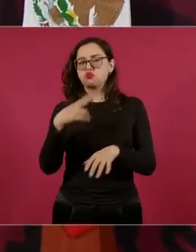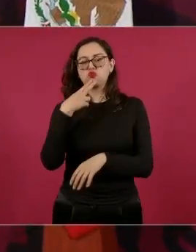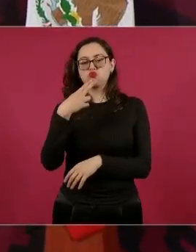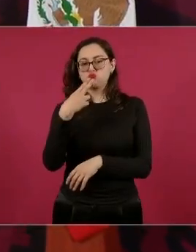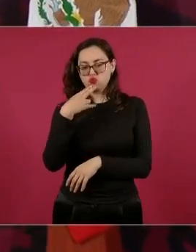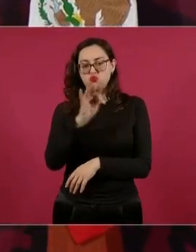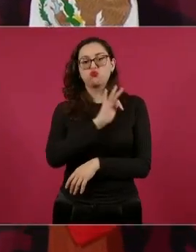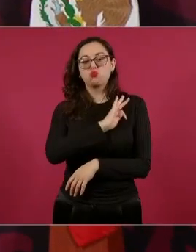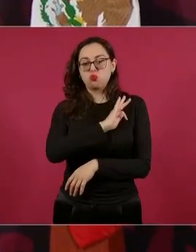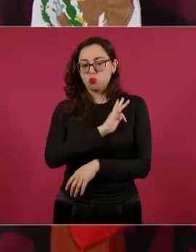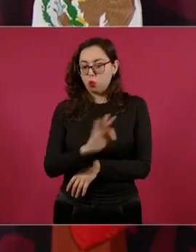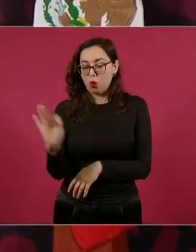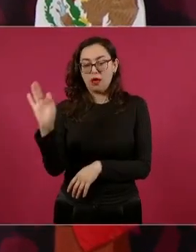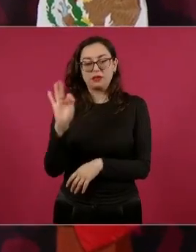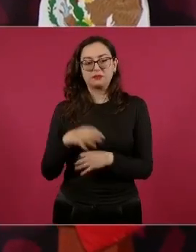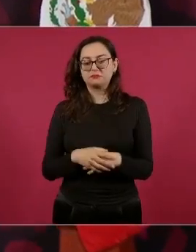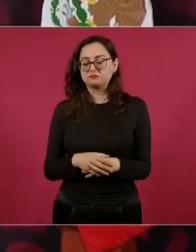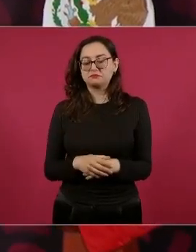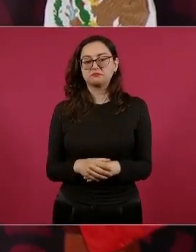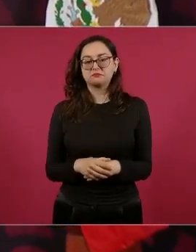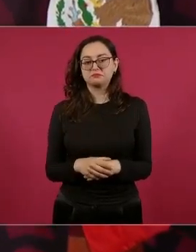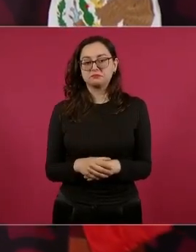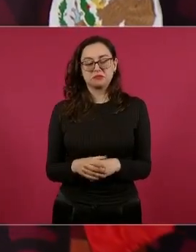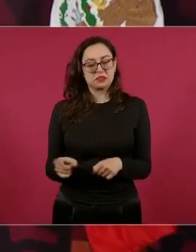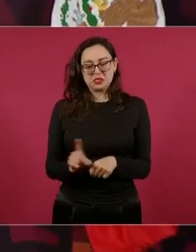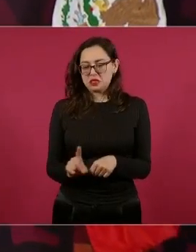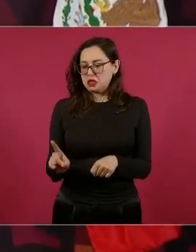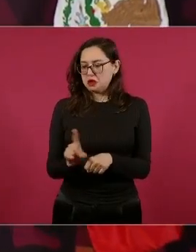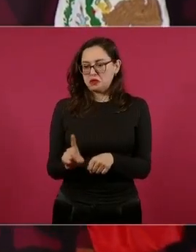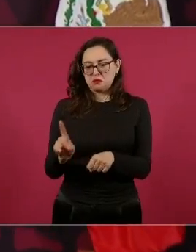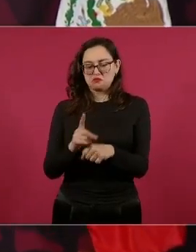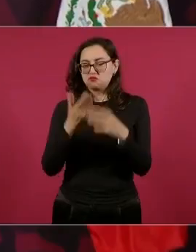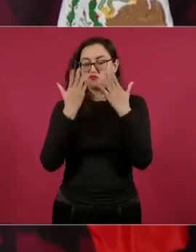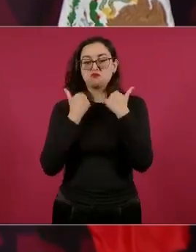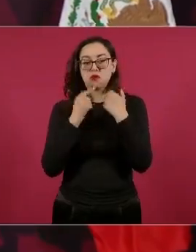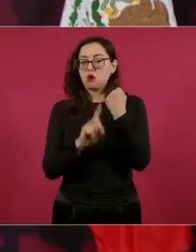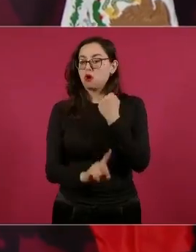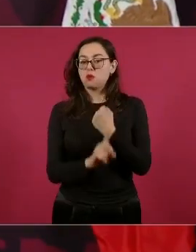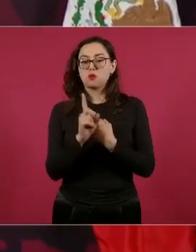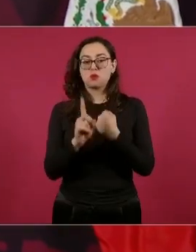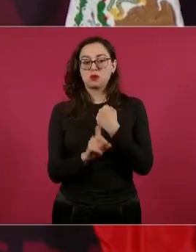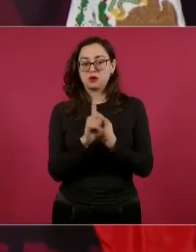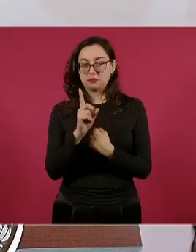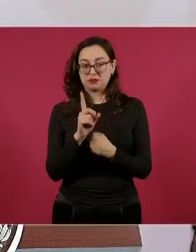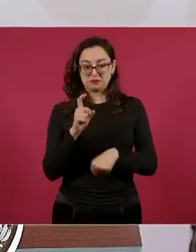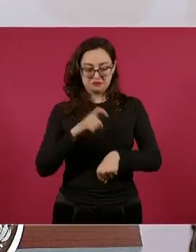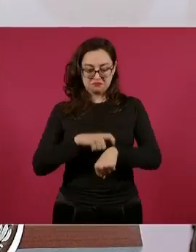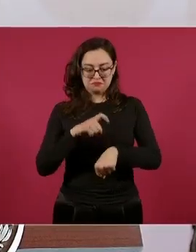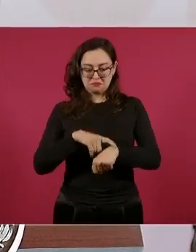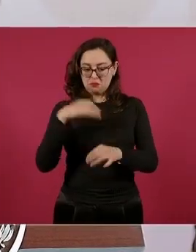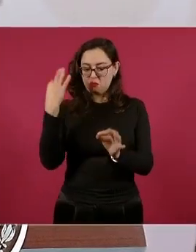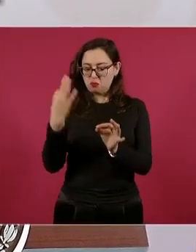problema. Y llegando puntual,